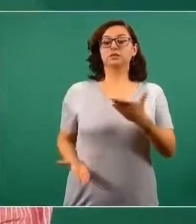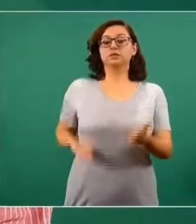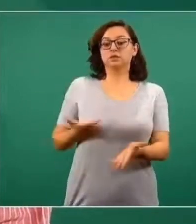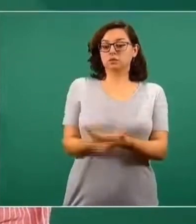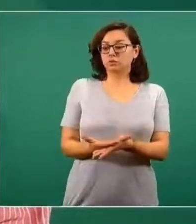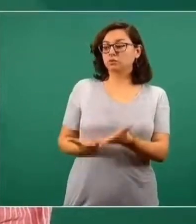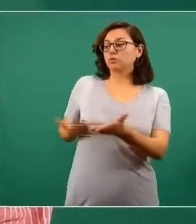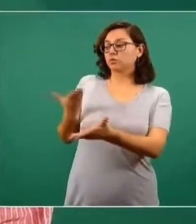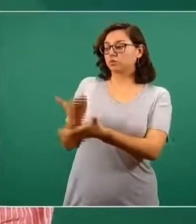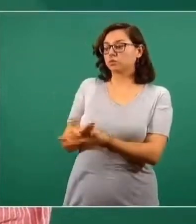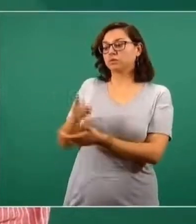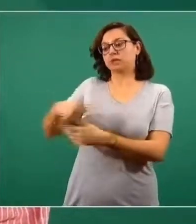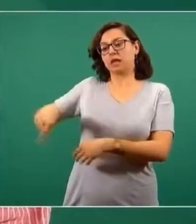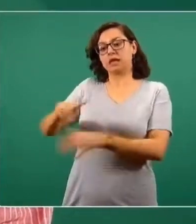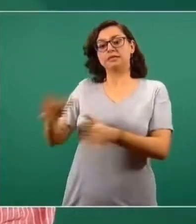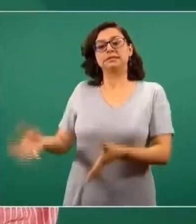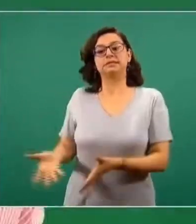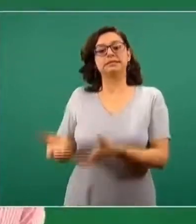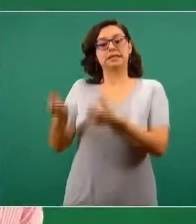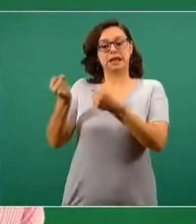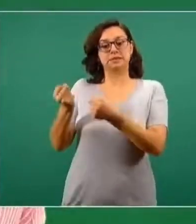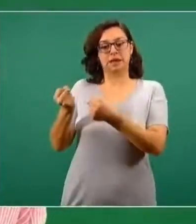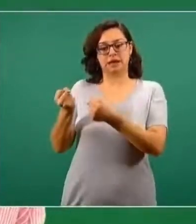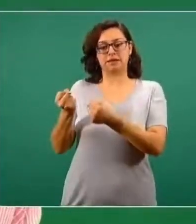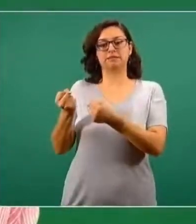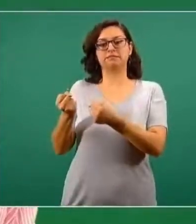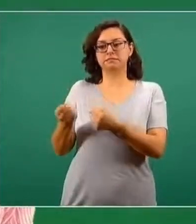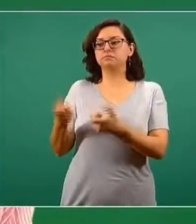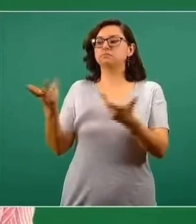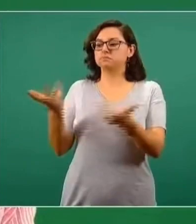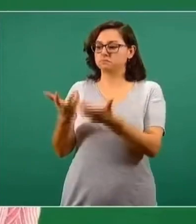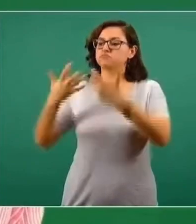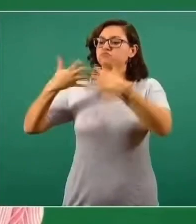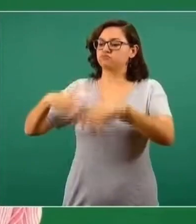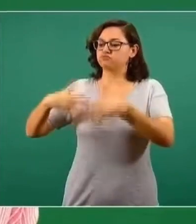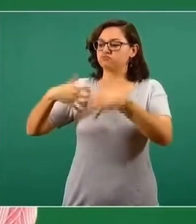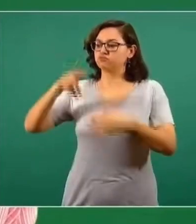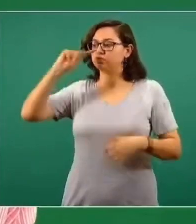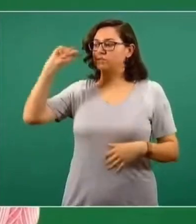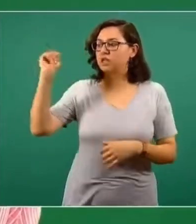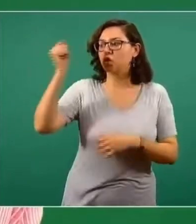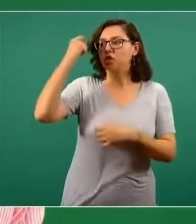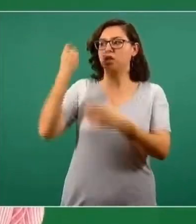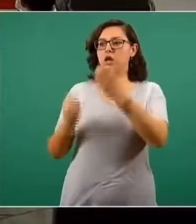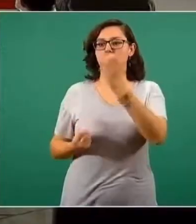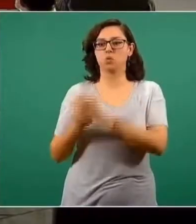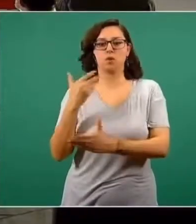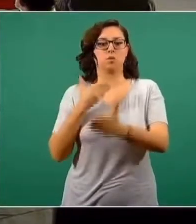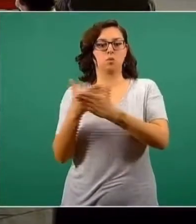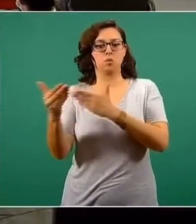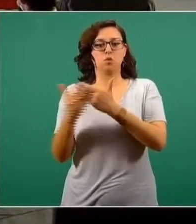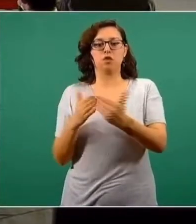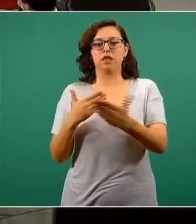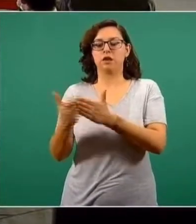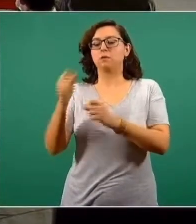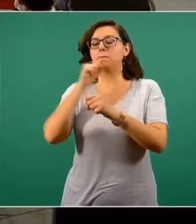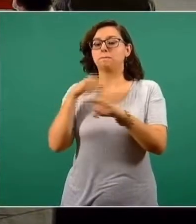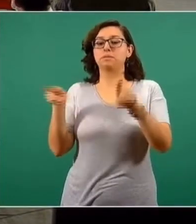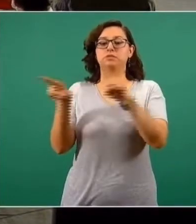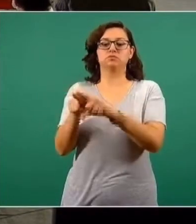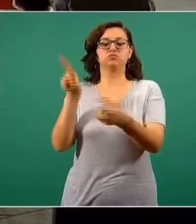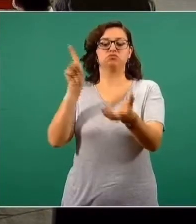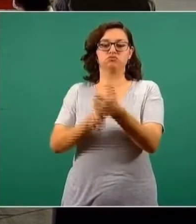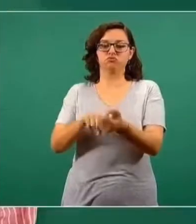ver con eso, con la recuperación de la soberanía, el aumento de la capacidad tecnológica, la innovación y, desde luego, la ciencia, la